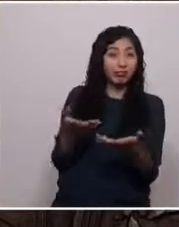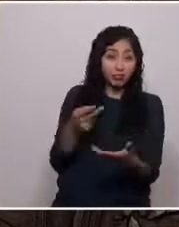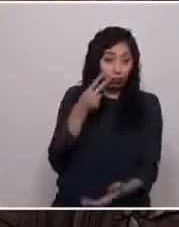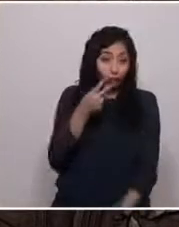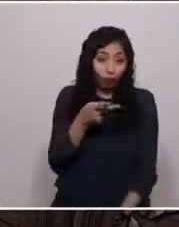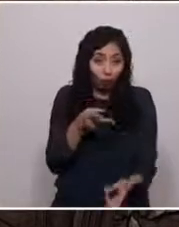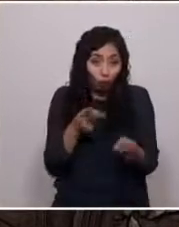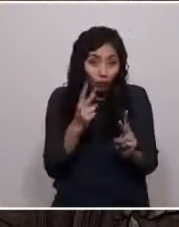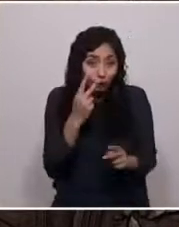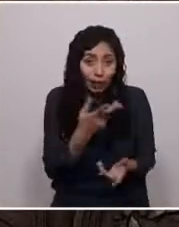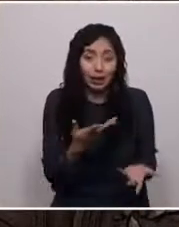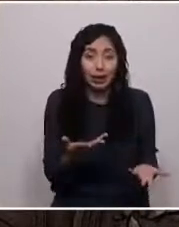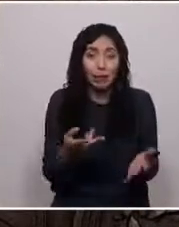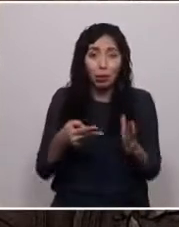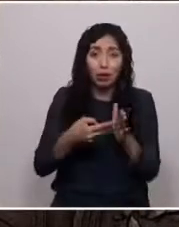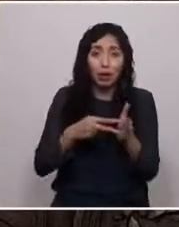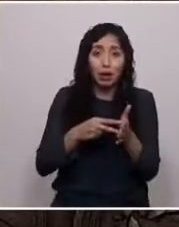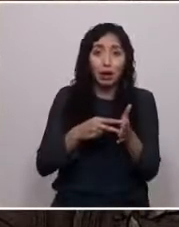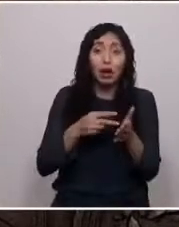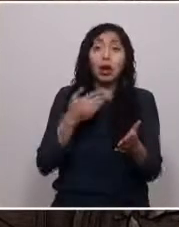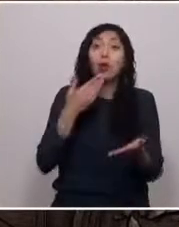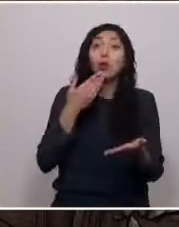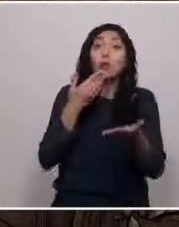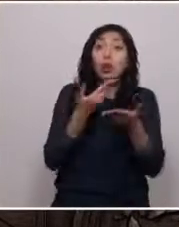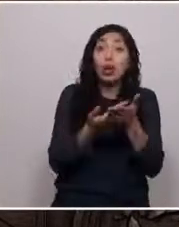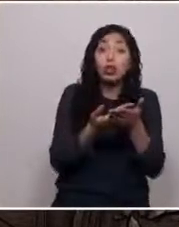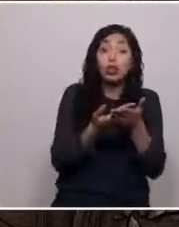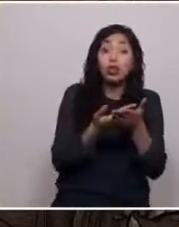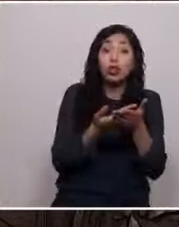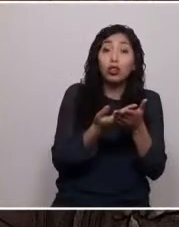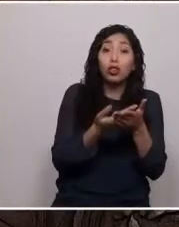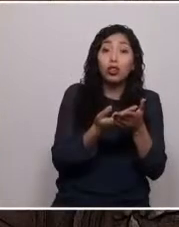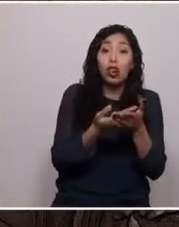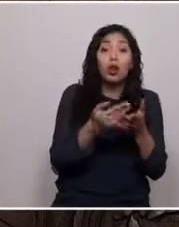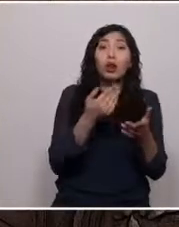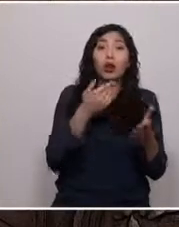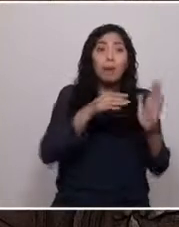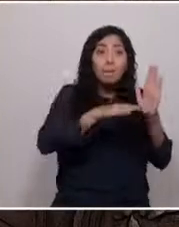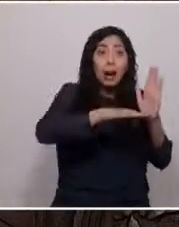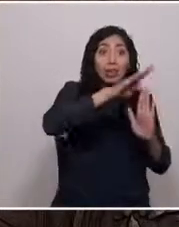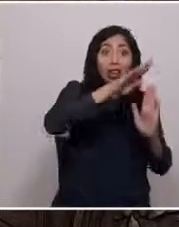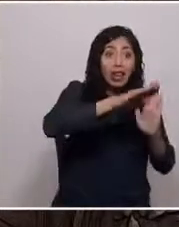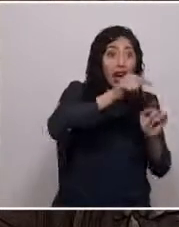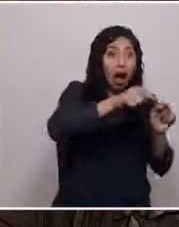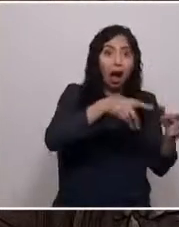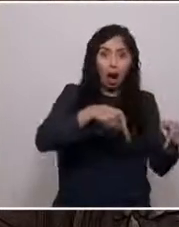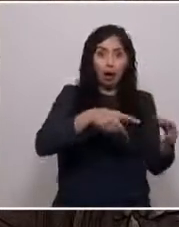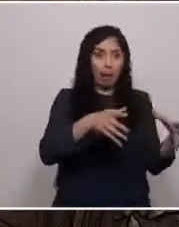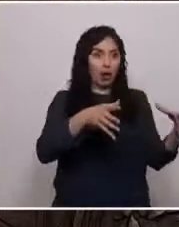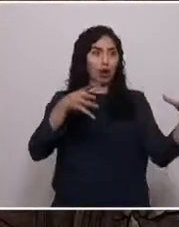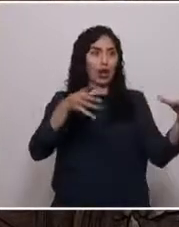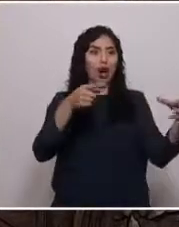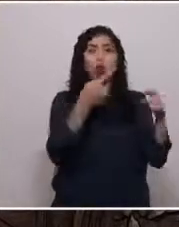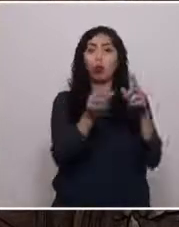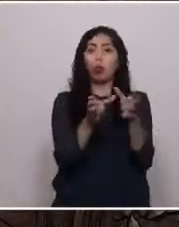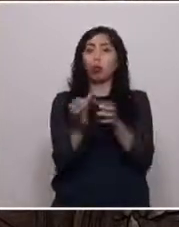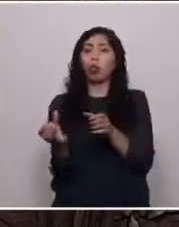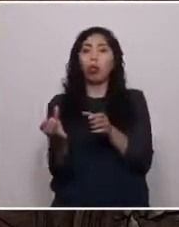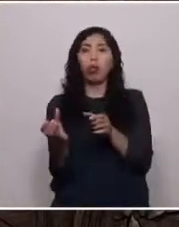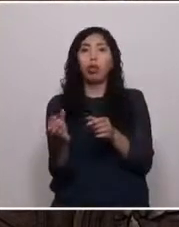dado que cuando esa correlación de fuerzas cambie, se modificará o dejará sin efecto lo previamente